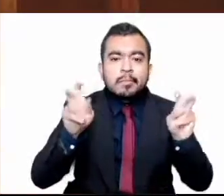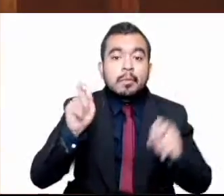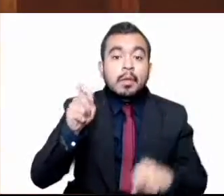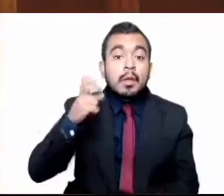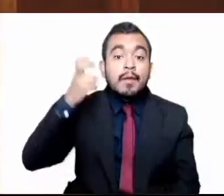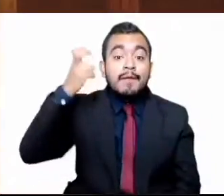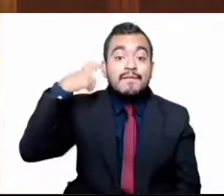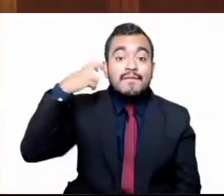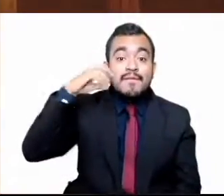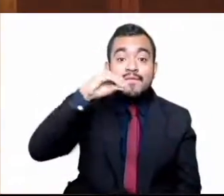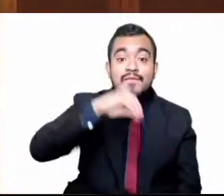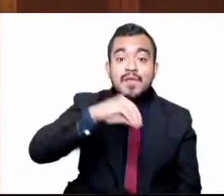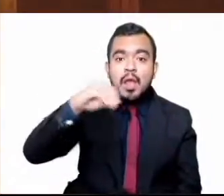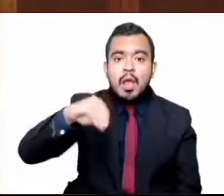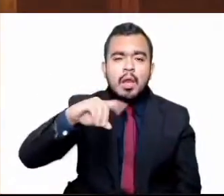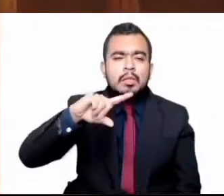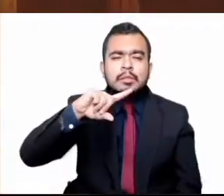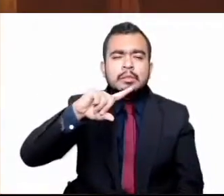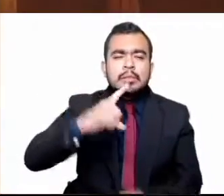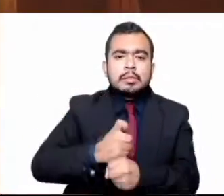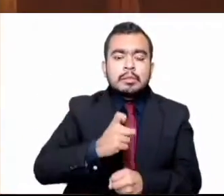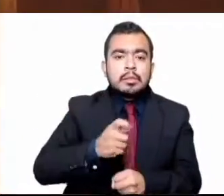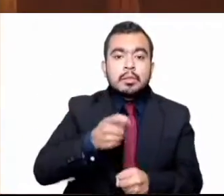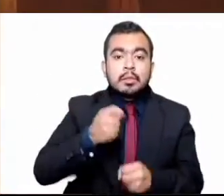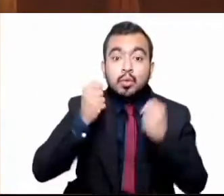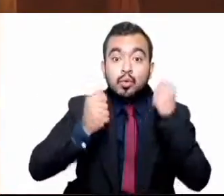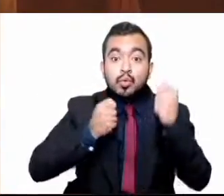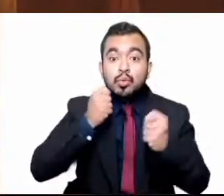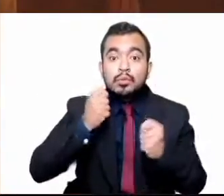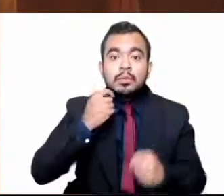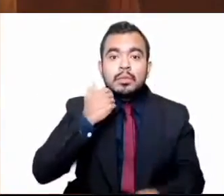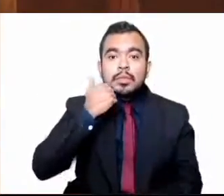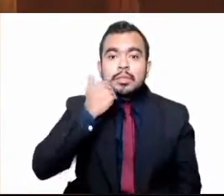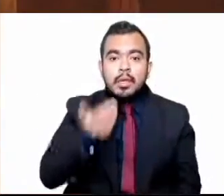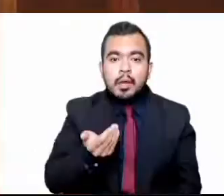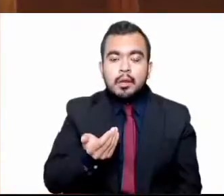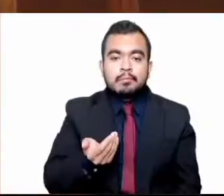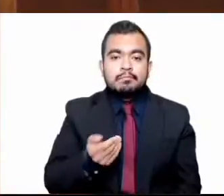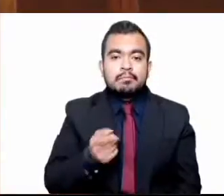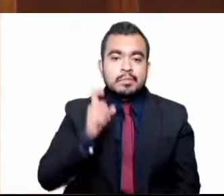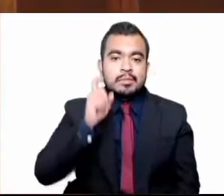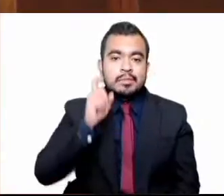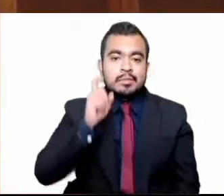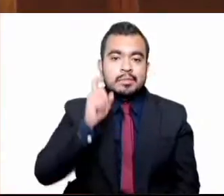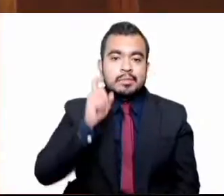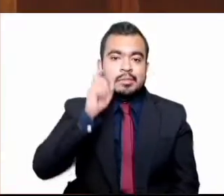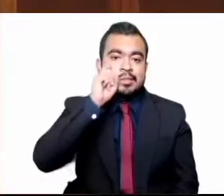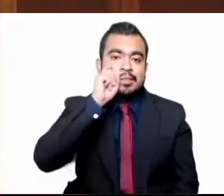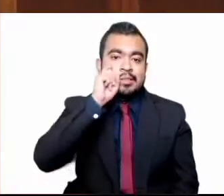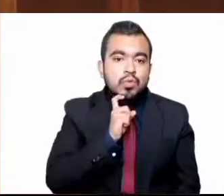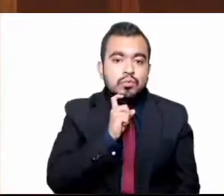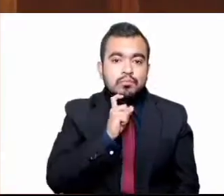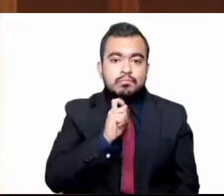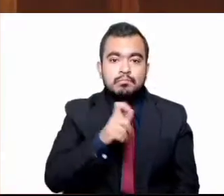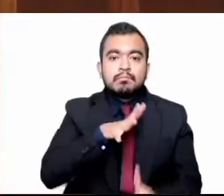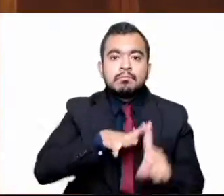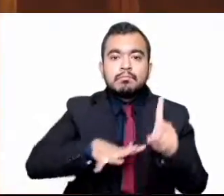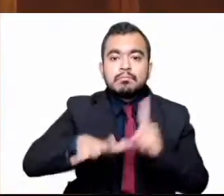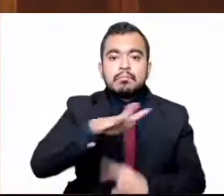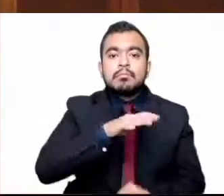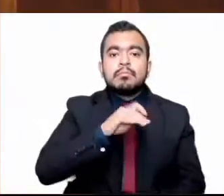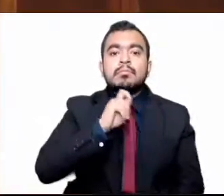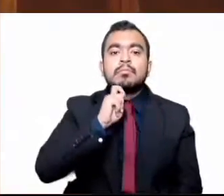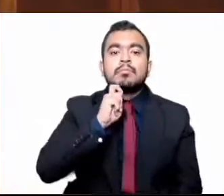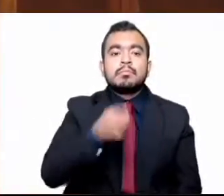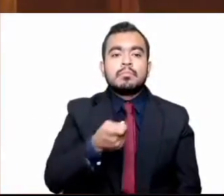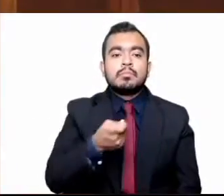principal interés del turista es conseguir sexo en un entorno en el que se puede crear una identidad